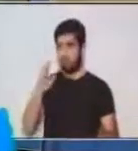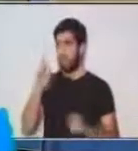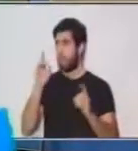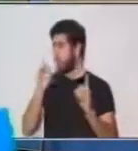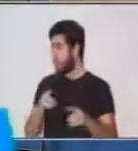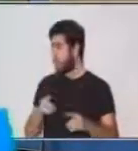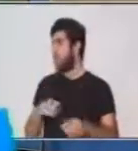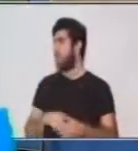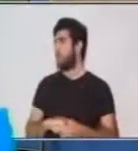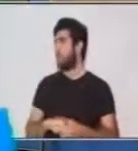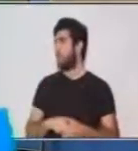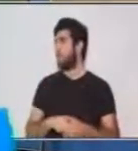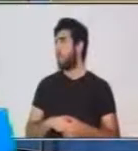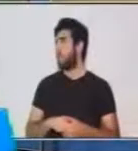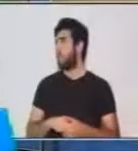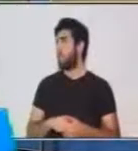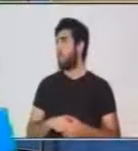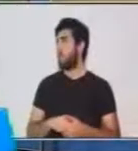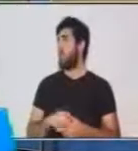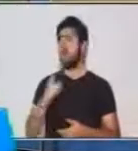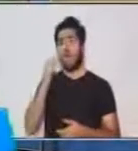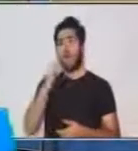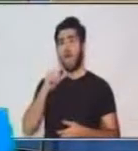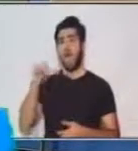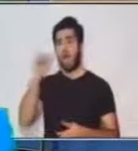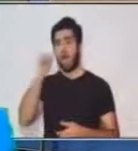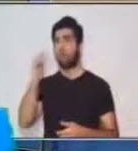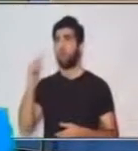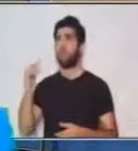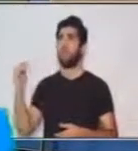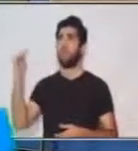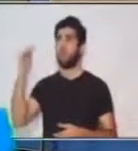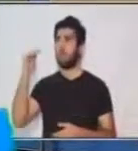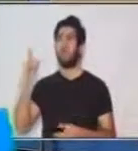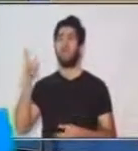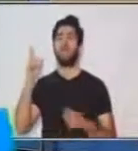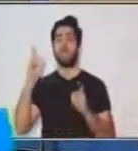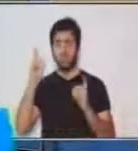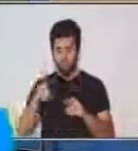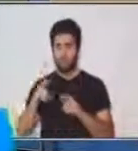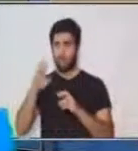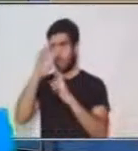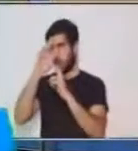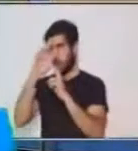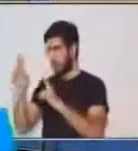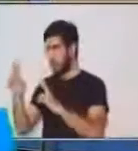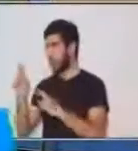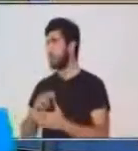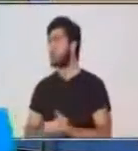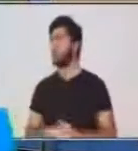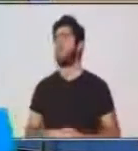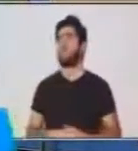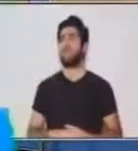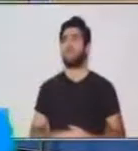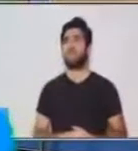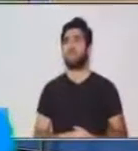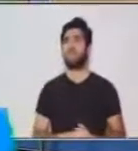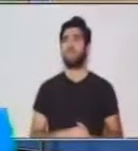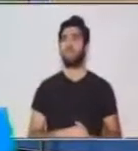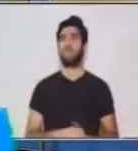nuestros adultos mayores merecen todo nuestro respeto.